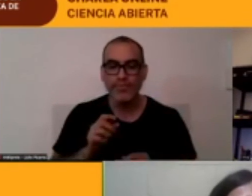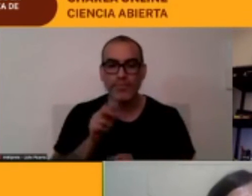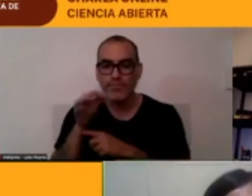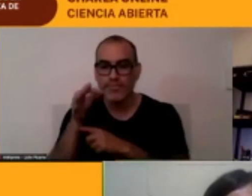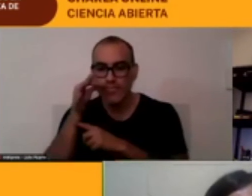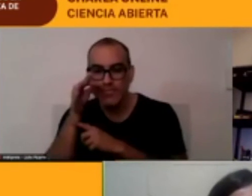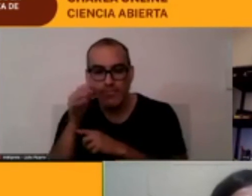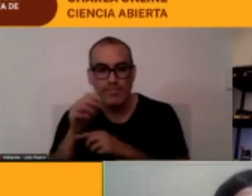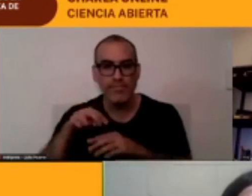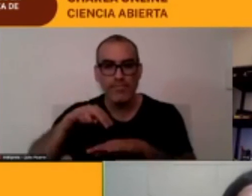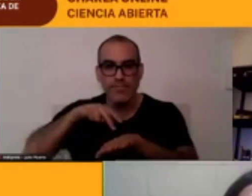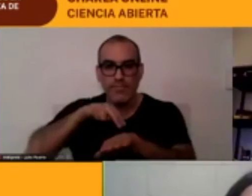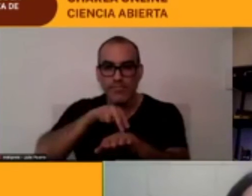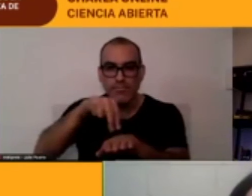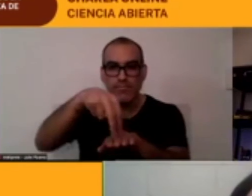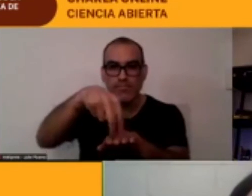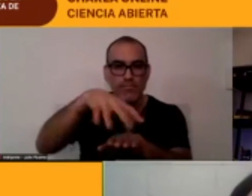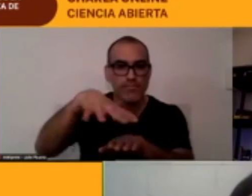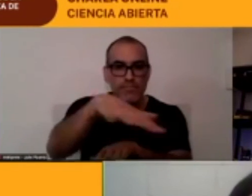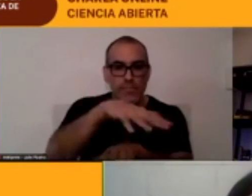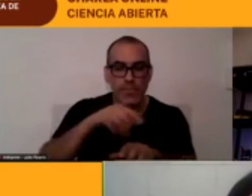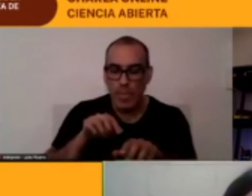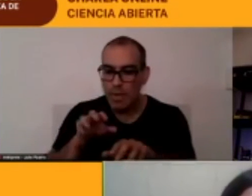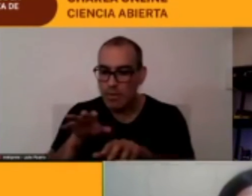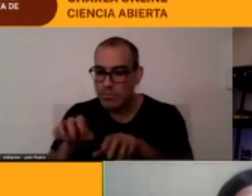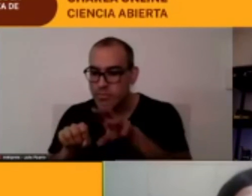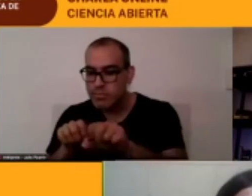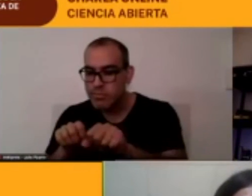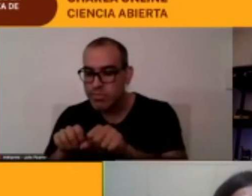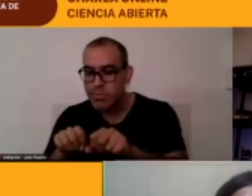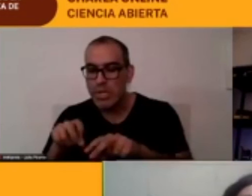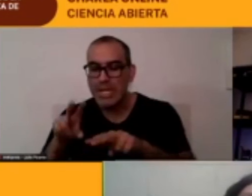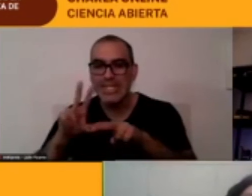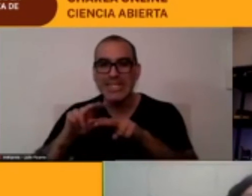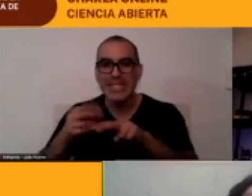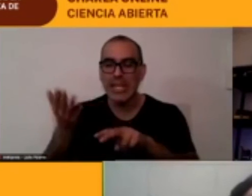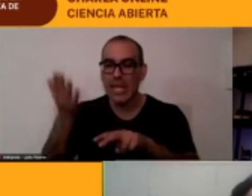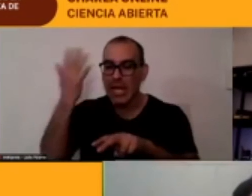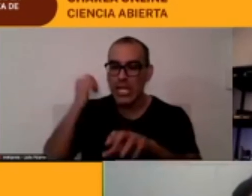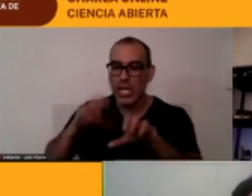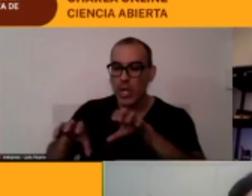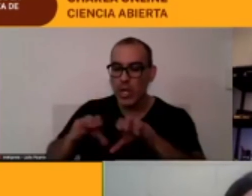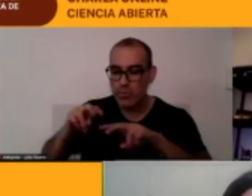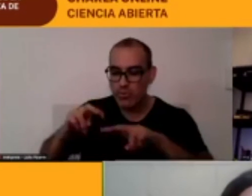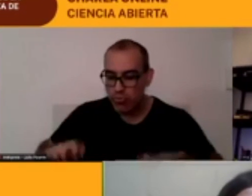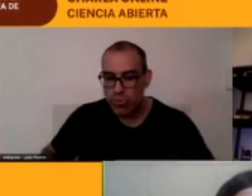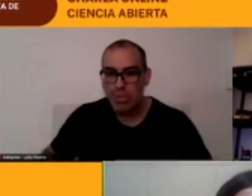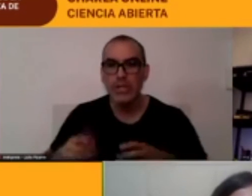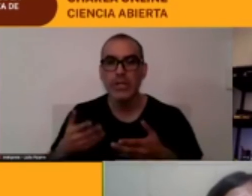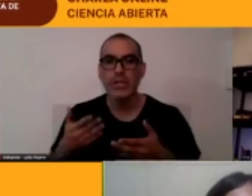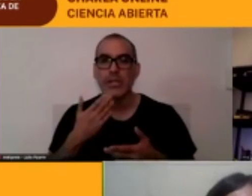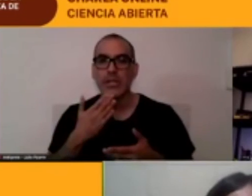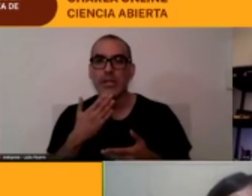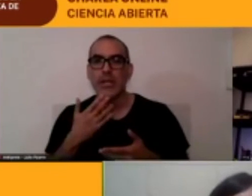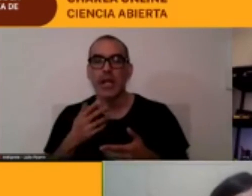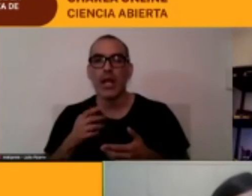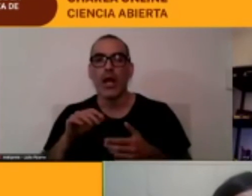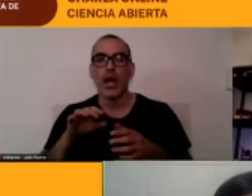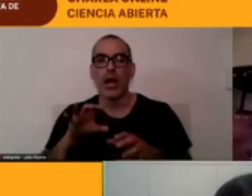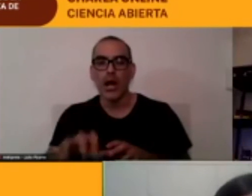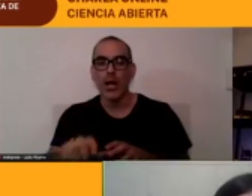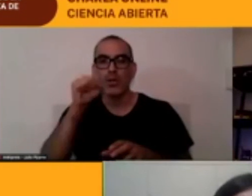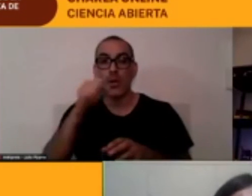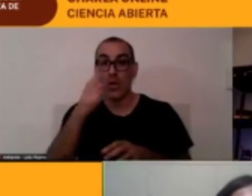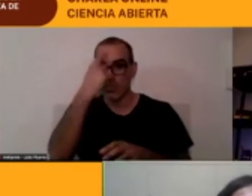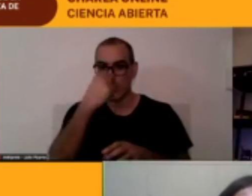rastros arqueológicos de la zona que finalmente llegaron al museo del Gustavo Le Page de padre